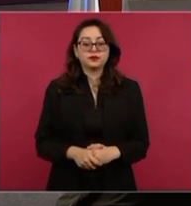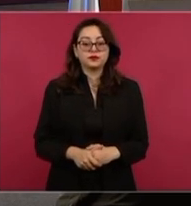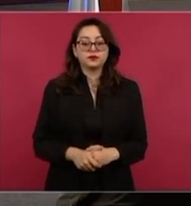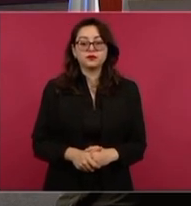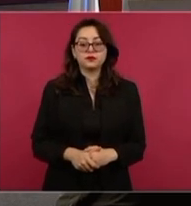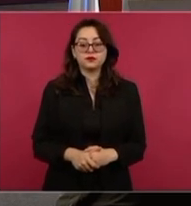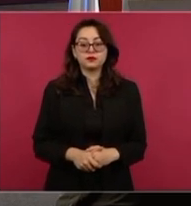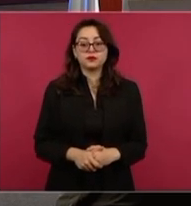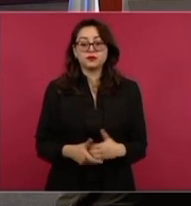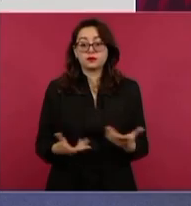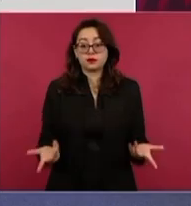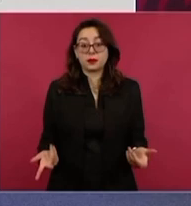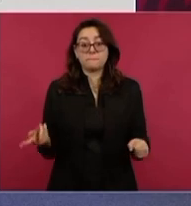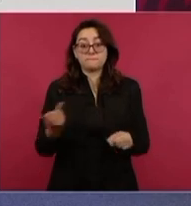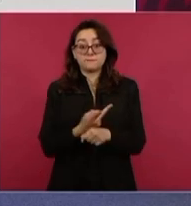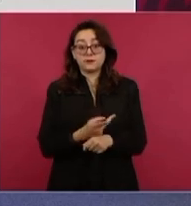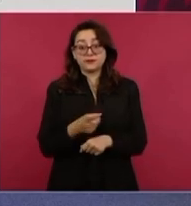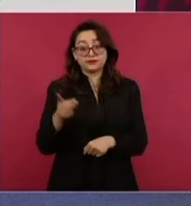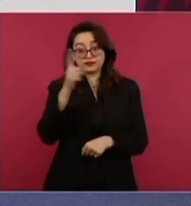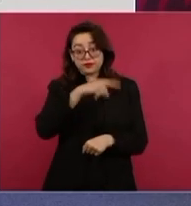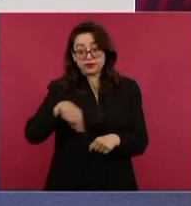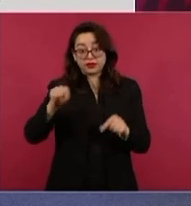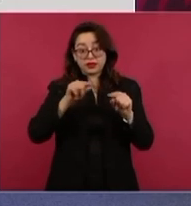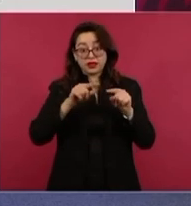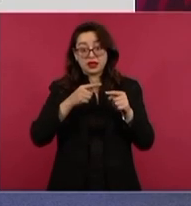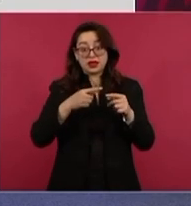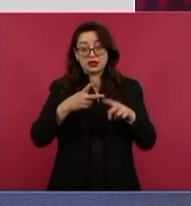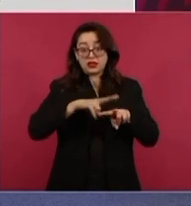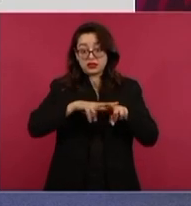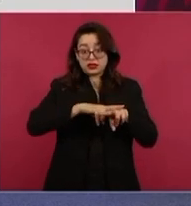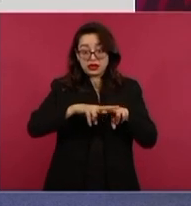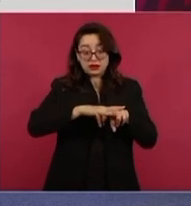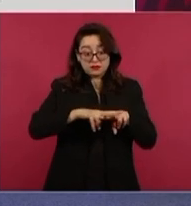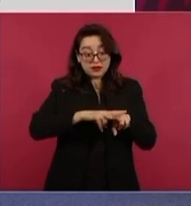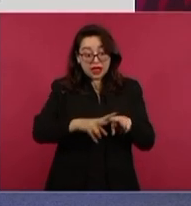a pasar de nuevo